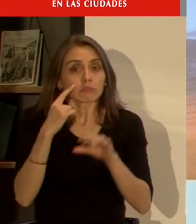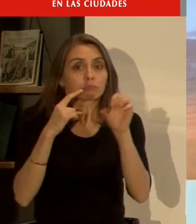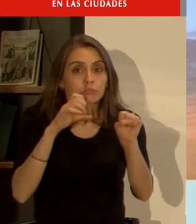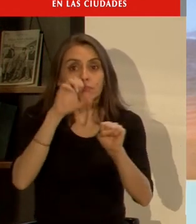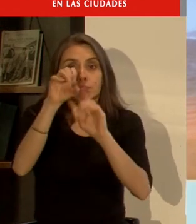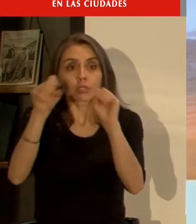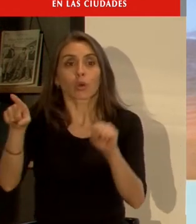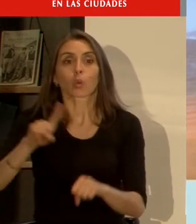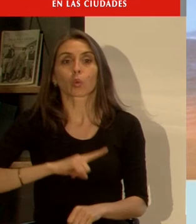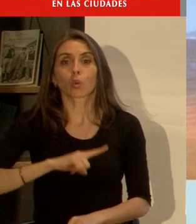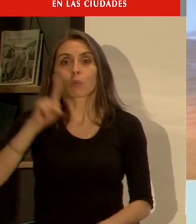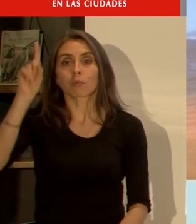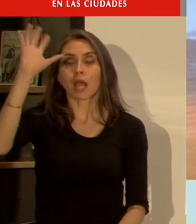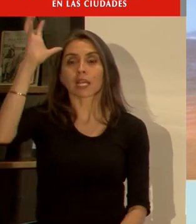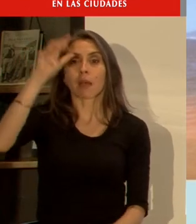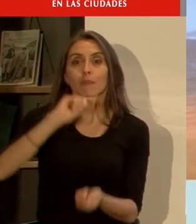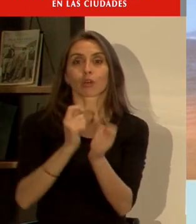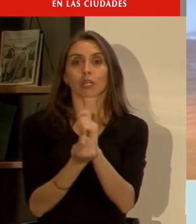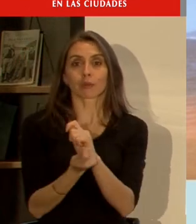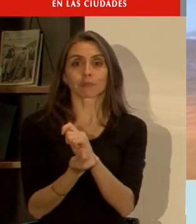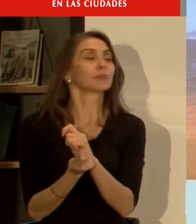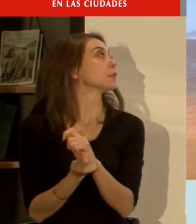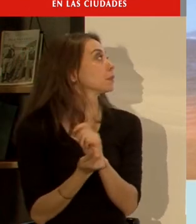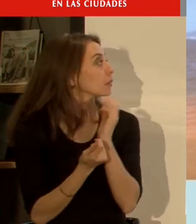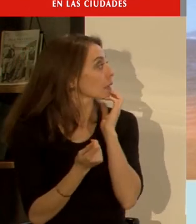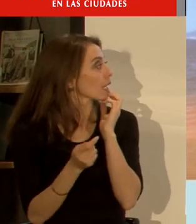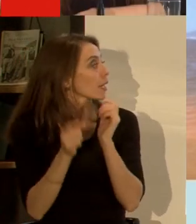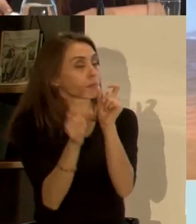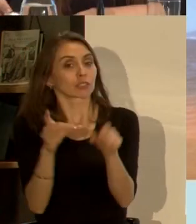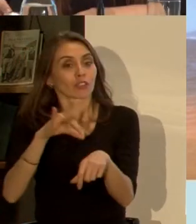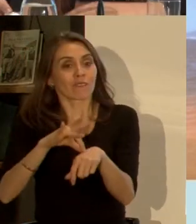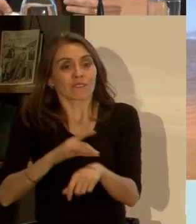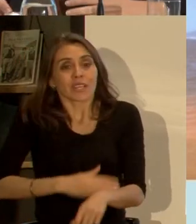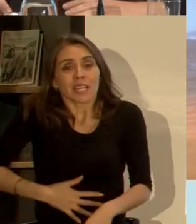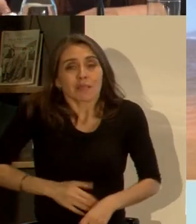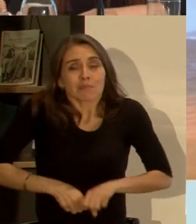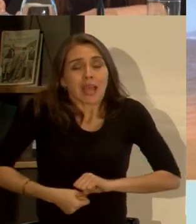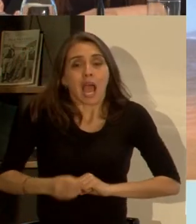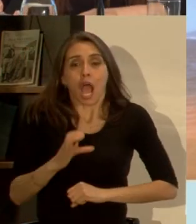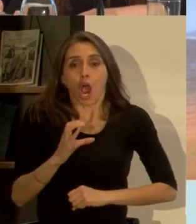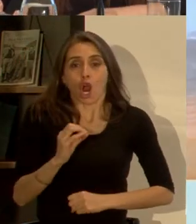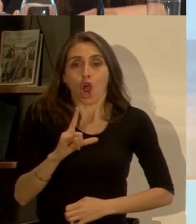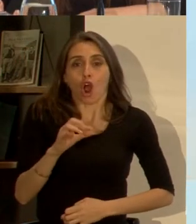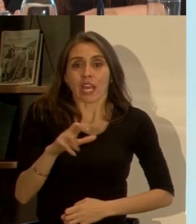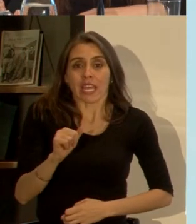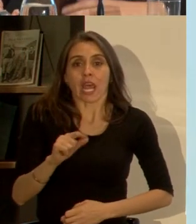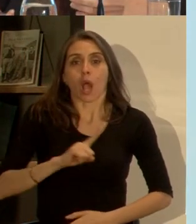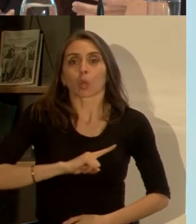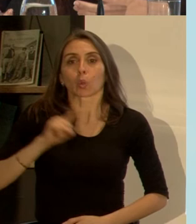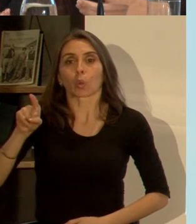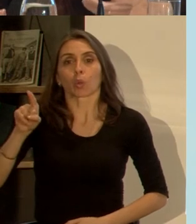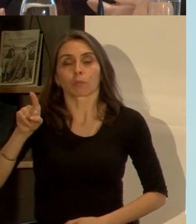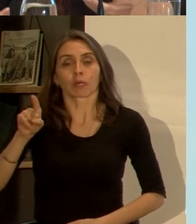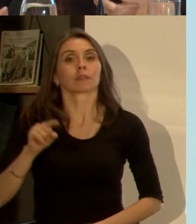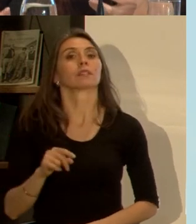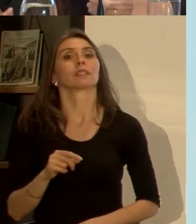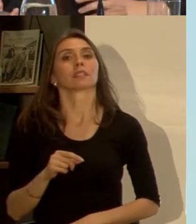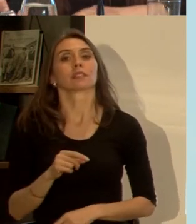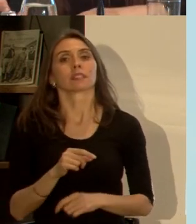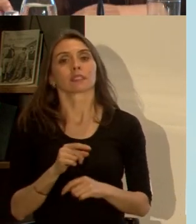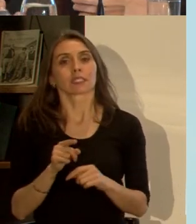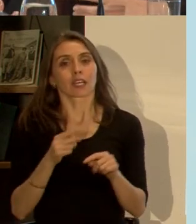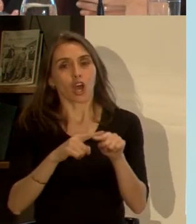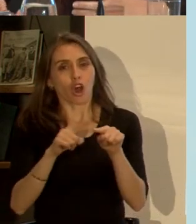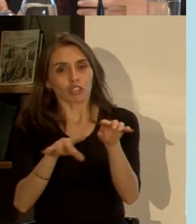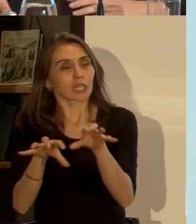identificando con esto del cambio climático se dice que muchos de estos casos de cólera en el mundo son atribuibles a este cambio enfermedades transmitidas por